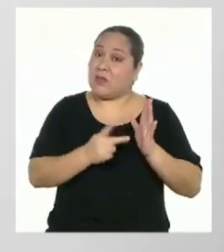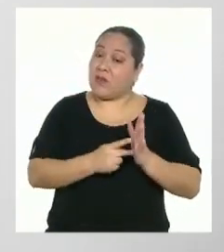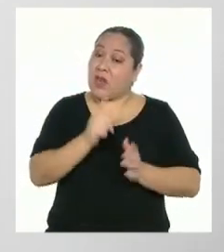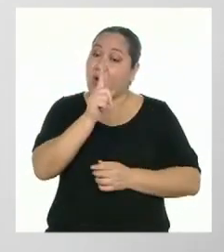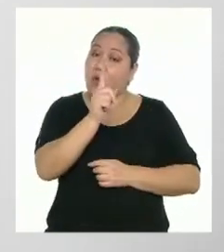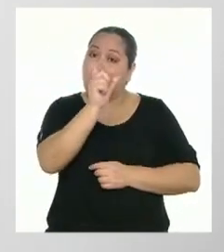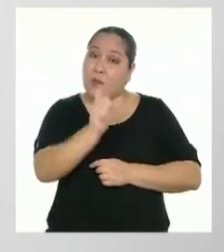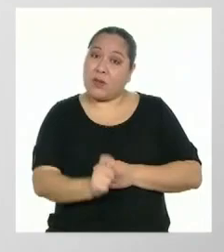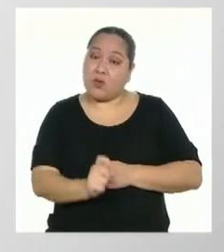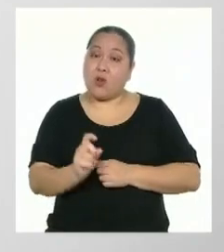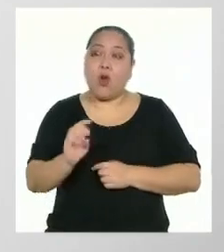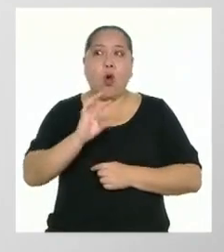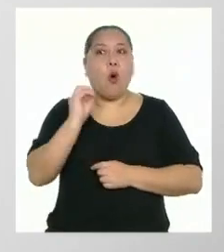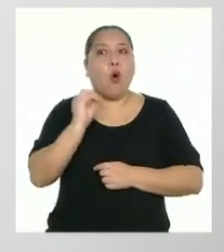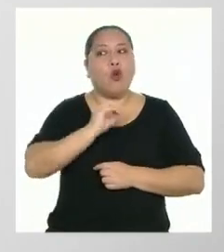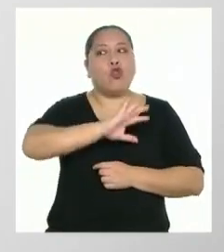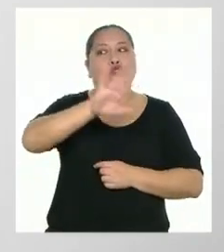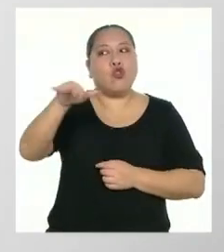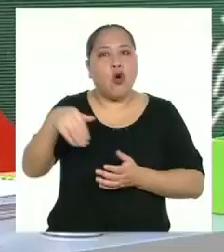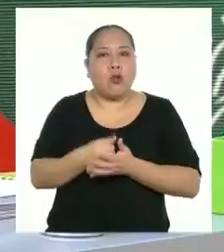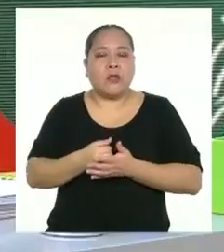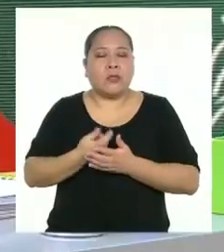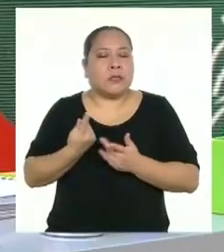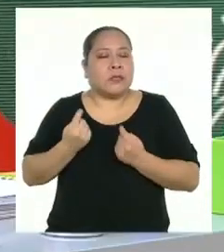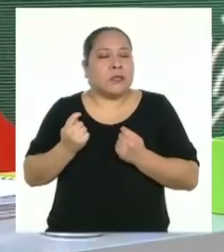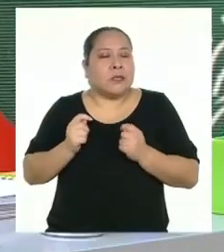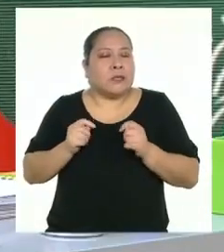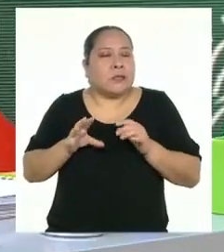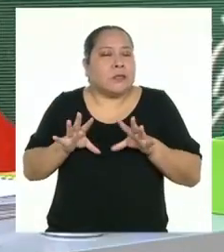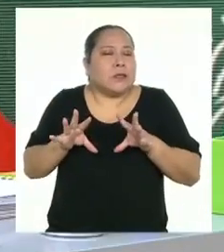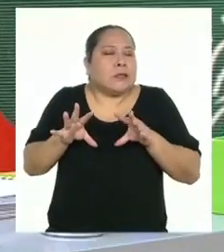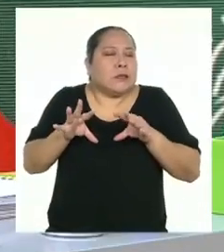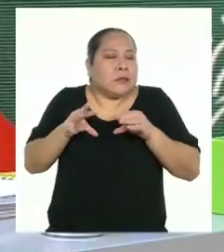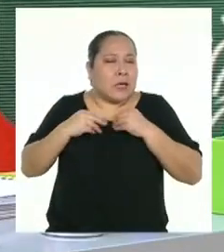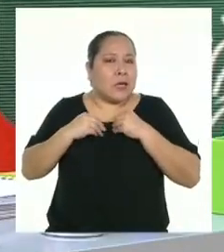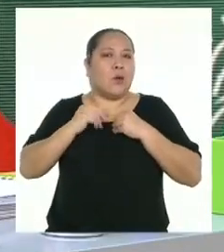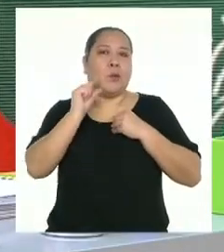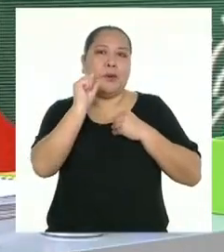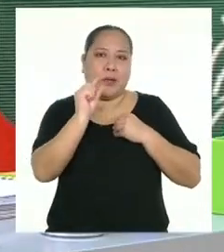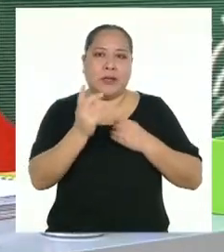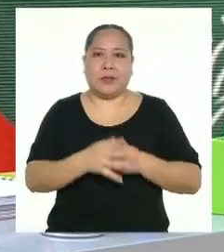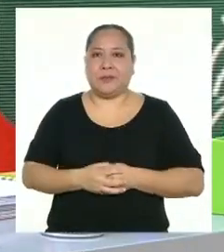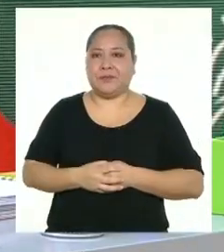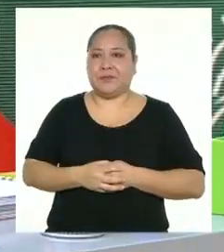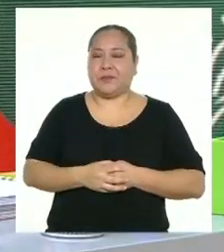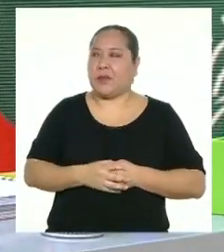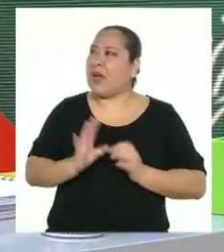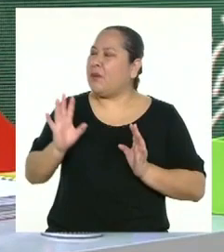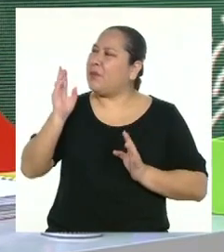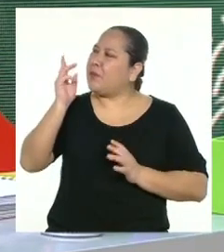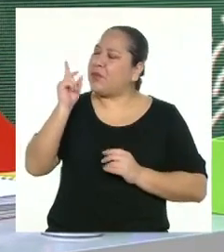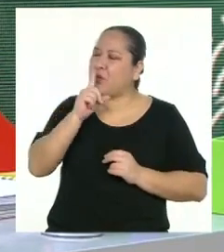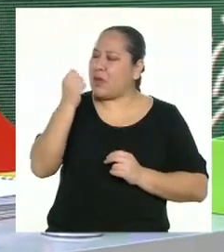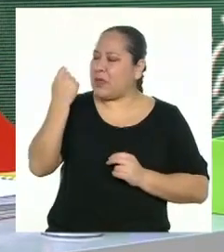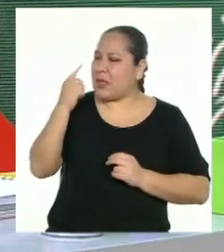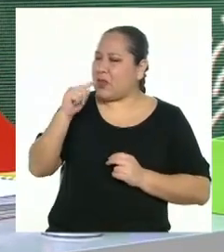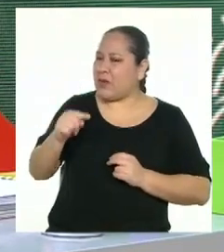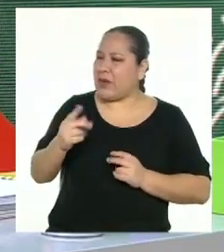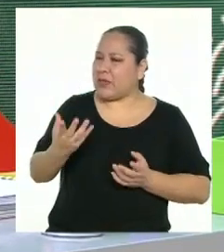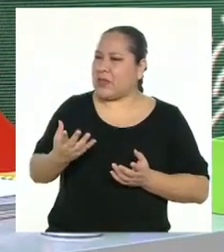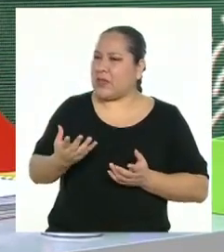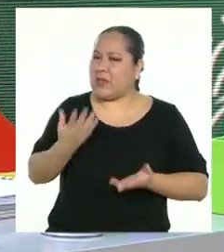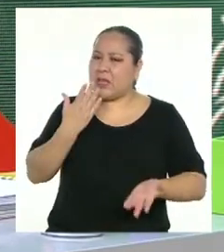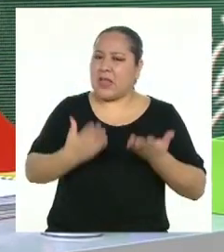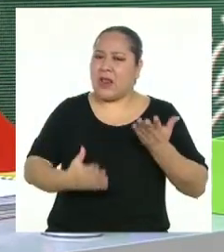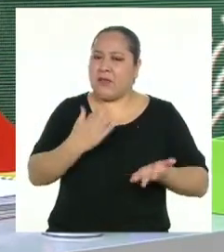o todos ceden un poquito. Profesora, tengo una duda. No entiendo muy bien la parte que dice lo que